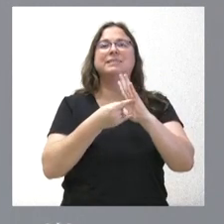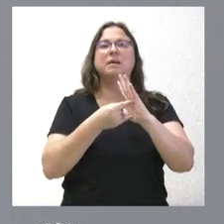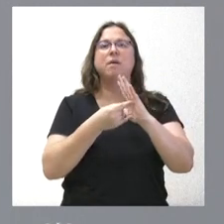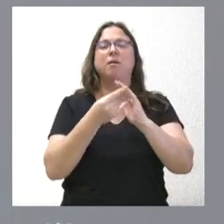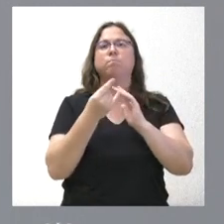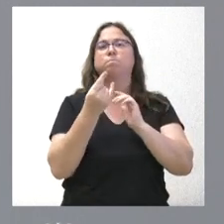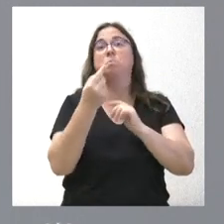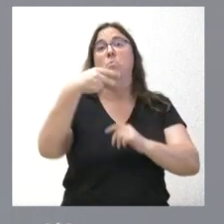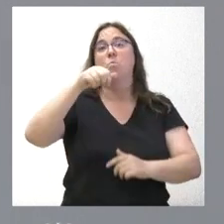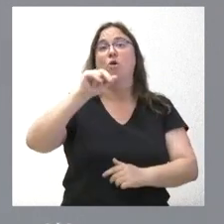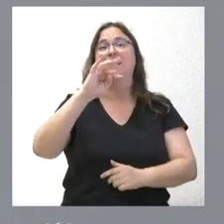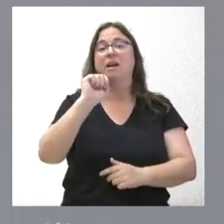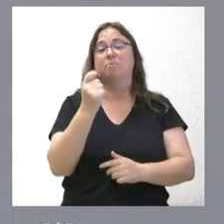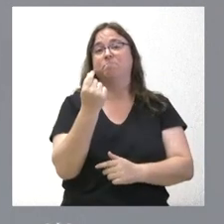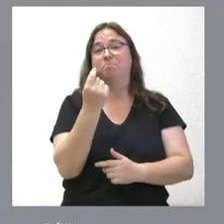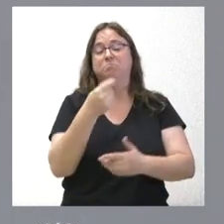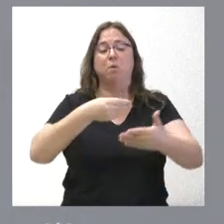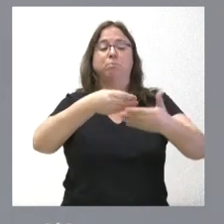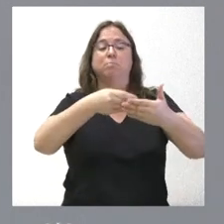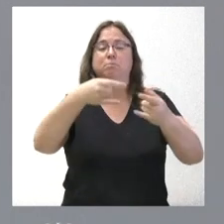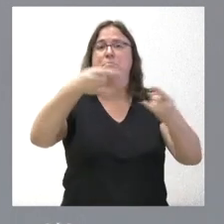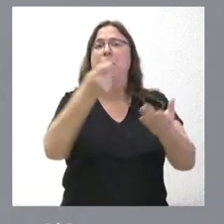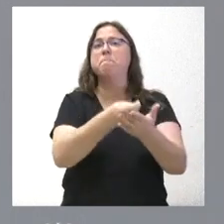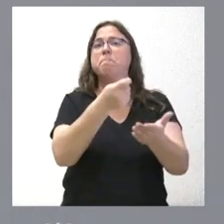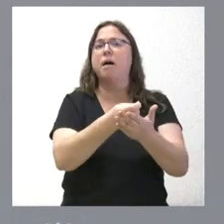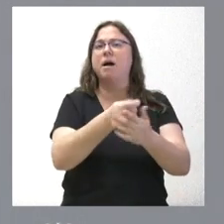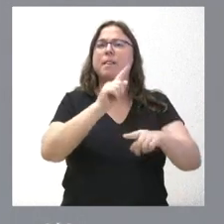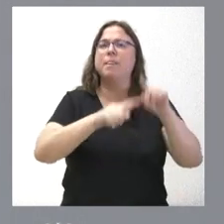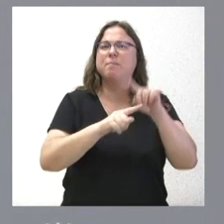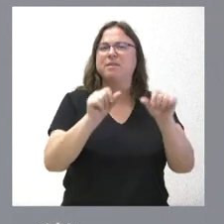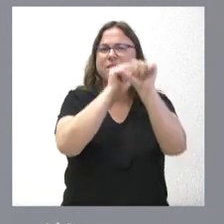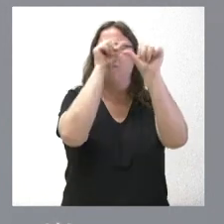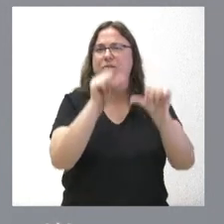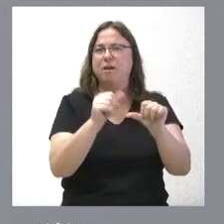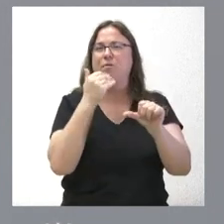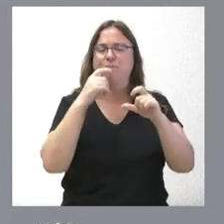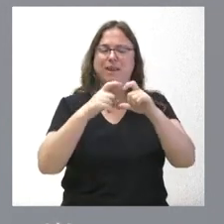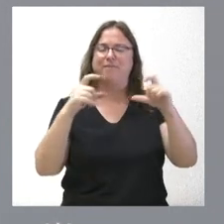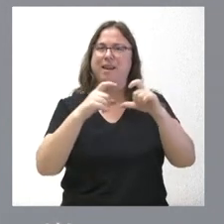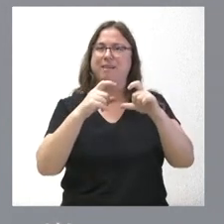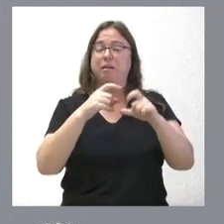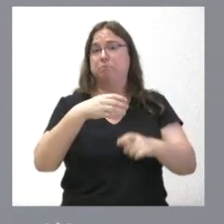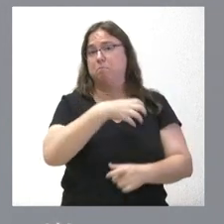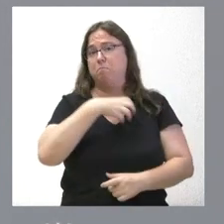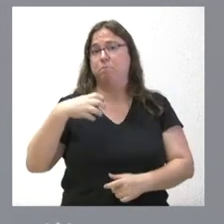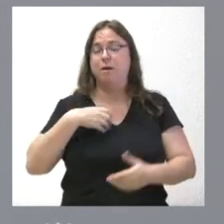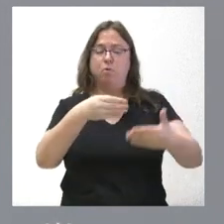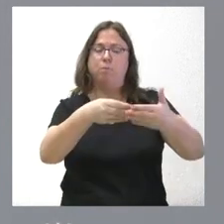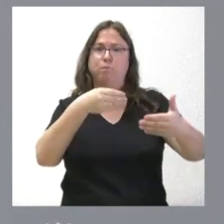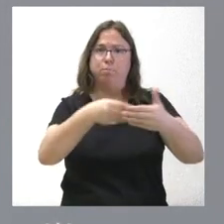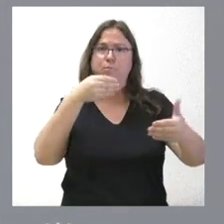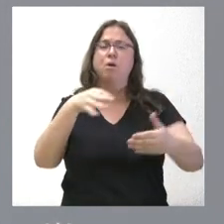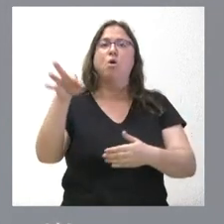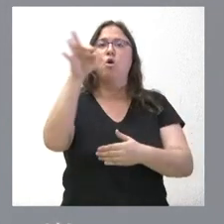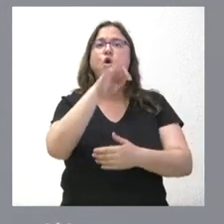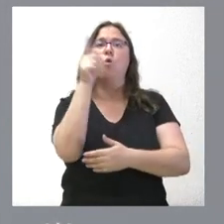para aceptar medios de pago electrónicos avanzado, utilizando diferentes soportes como las tarjetas bancarias sin contacto, los pagos